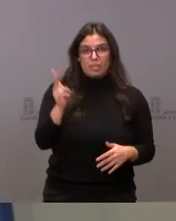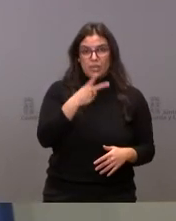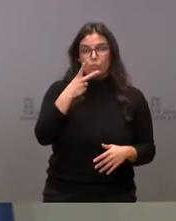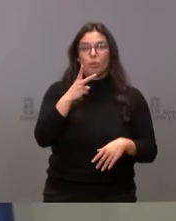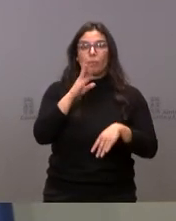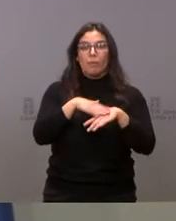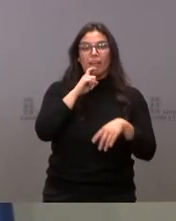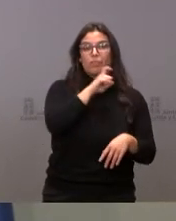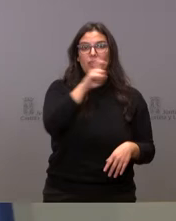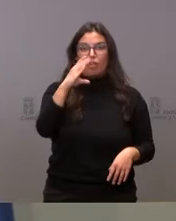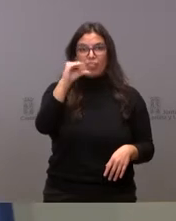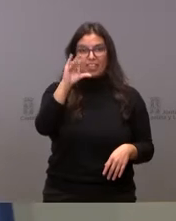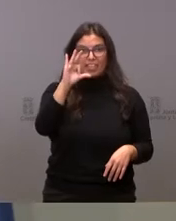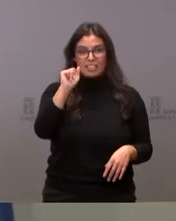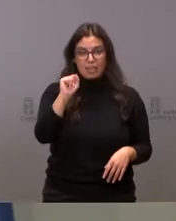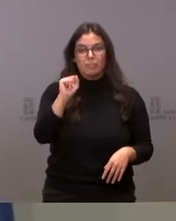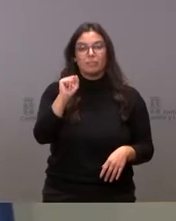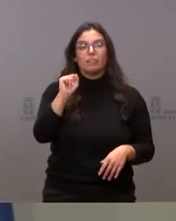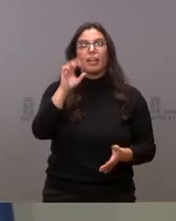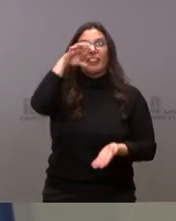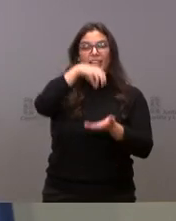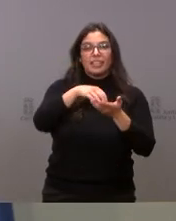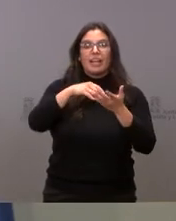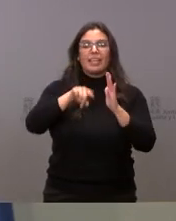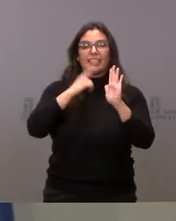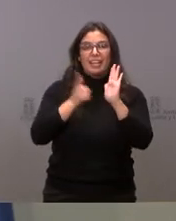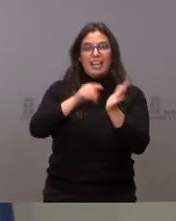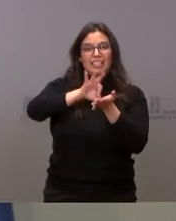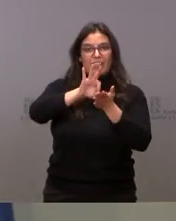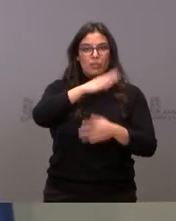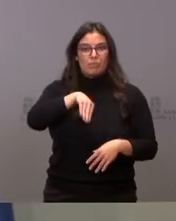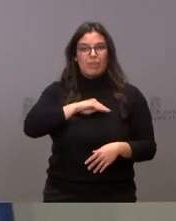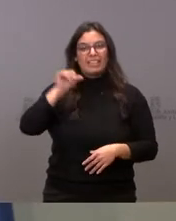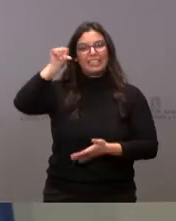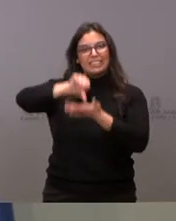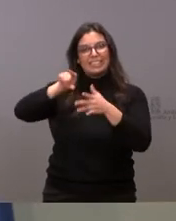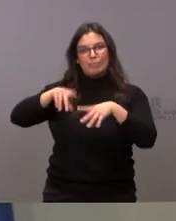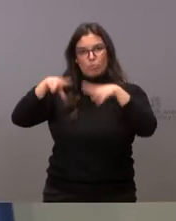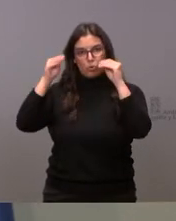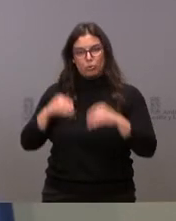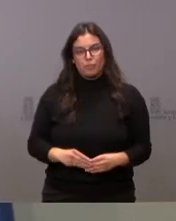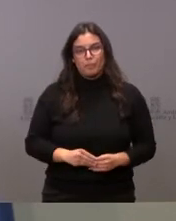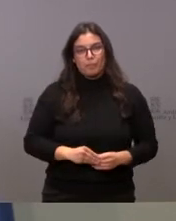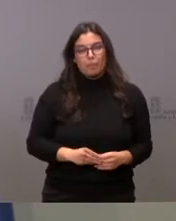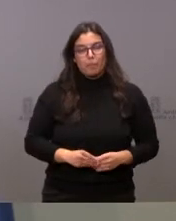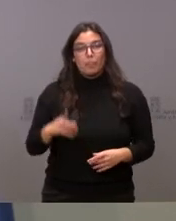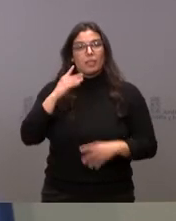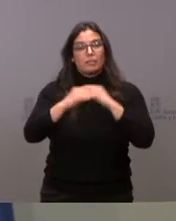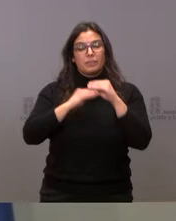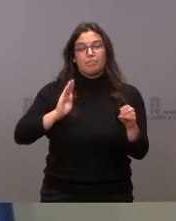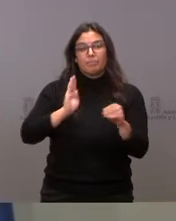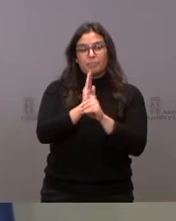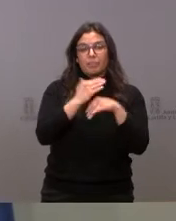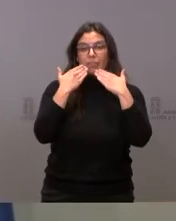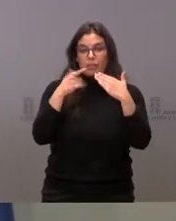destinada a la Fundación CISA, de la Central Integral de Servicios de España, en Burgos. Se va a financiar, como